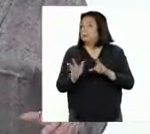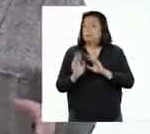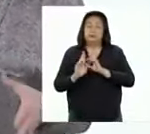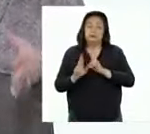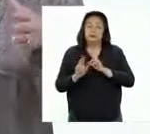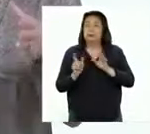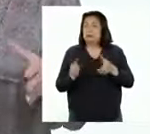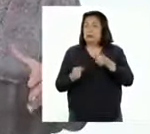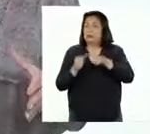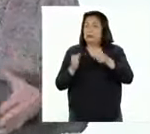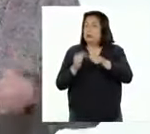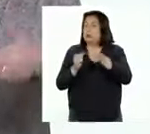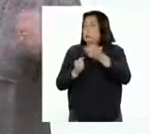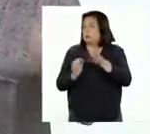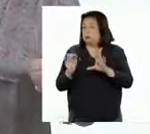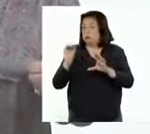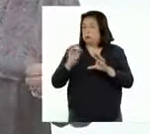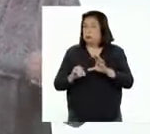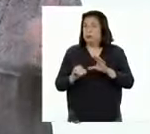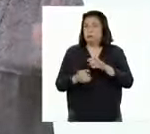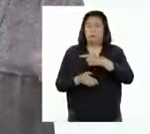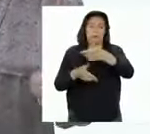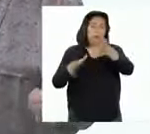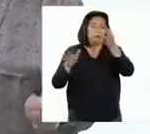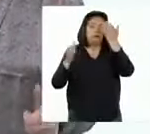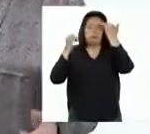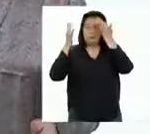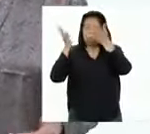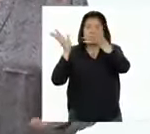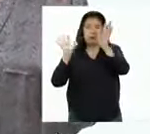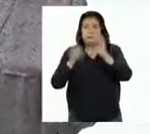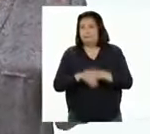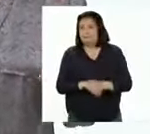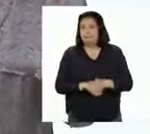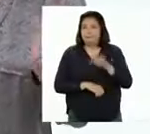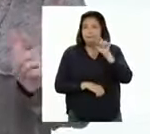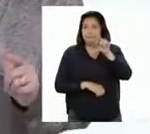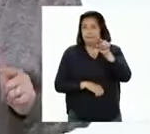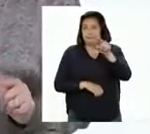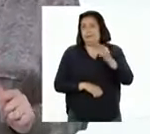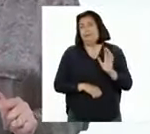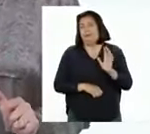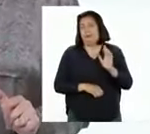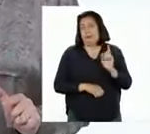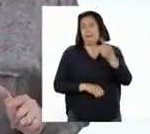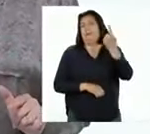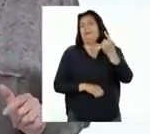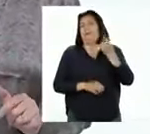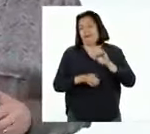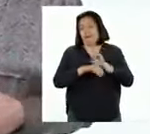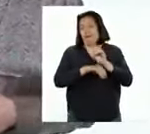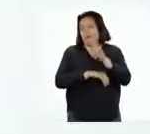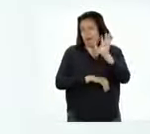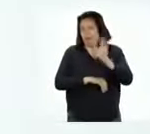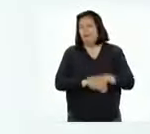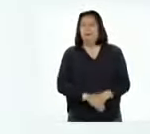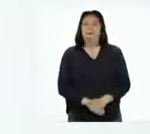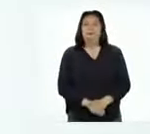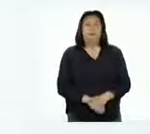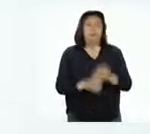respuestas y los números de manera creativa. Esta es nuestra primera sugerencia.